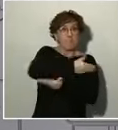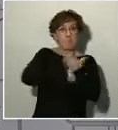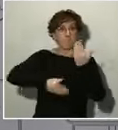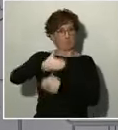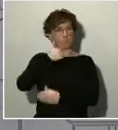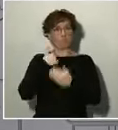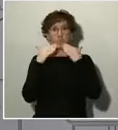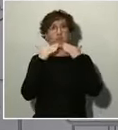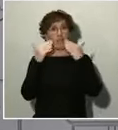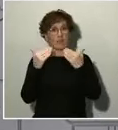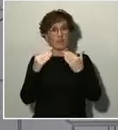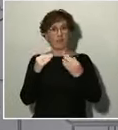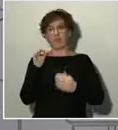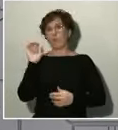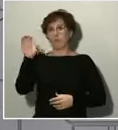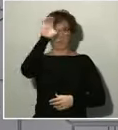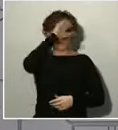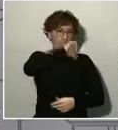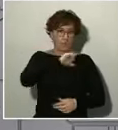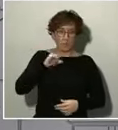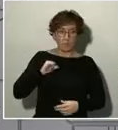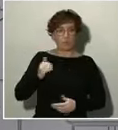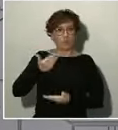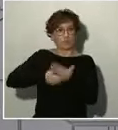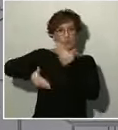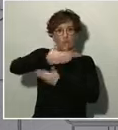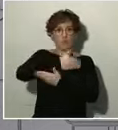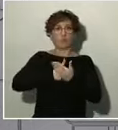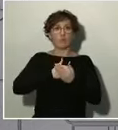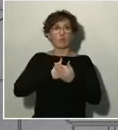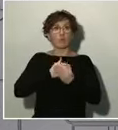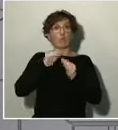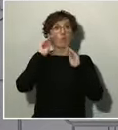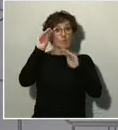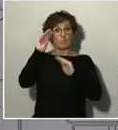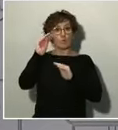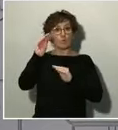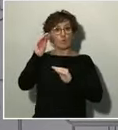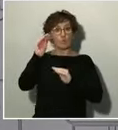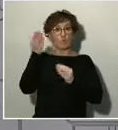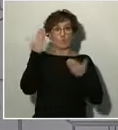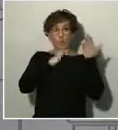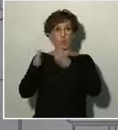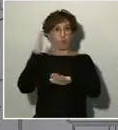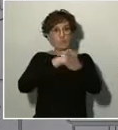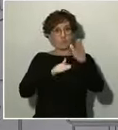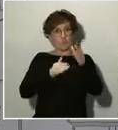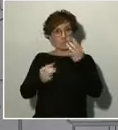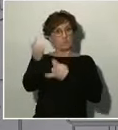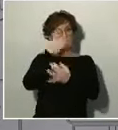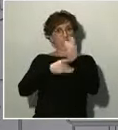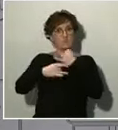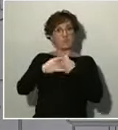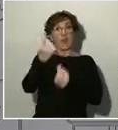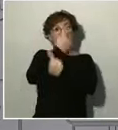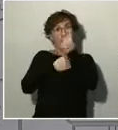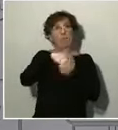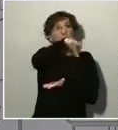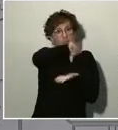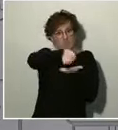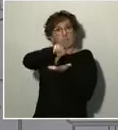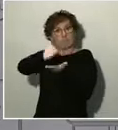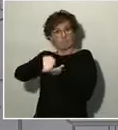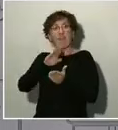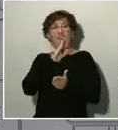autónomas, por las propuestas que nos han hecho llegar, algunas de las cuales hemos incluido en este Real Decreto Ley que ha